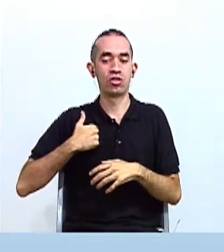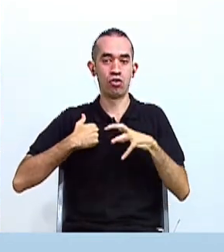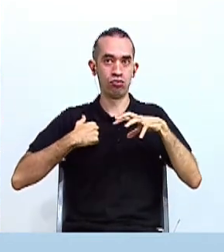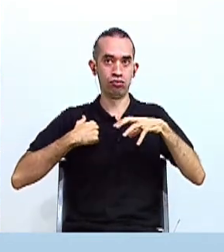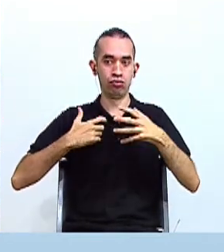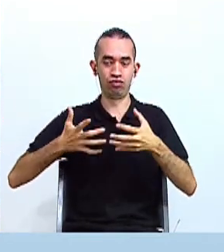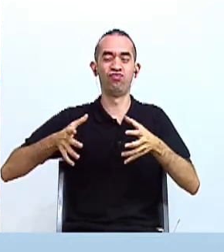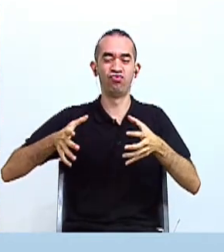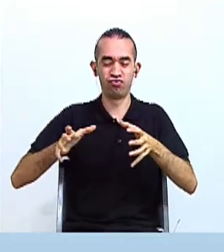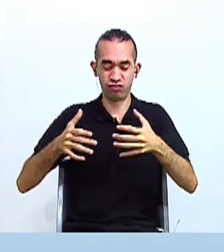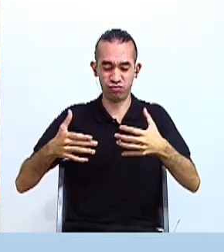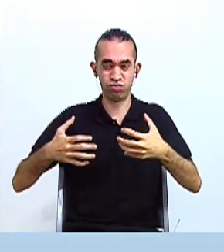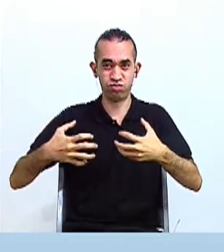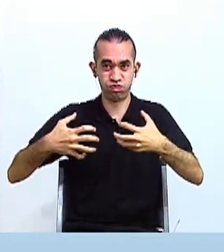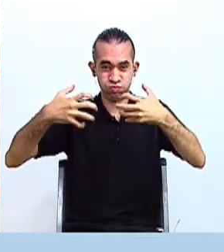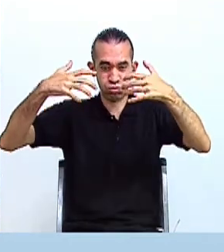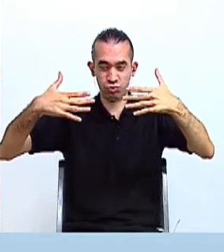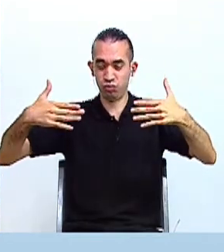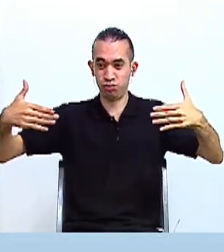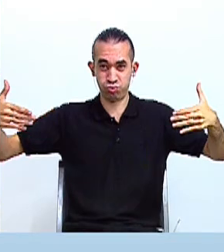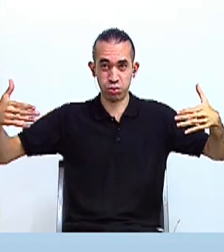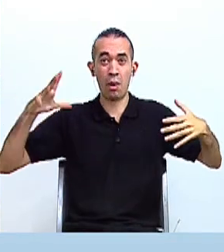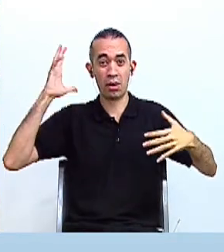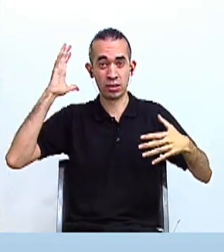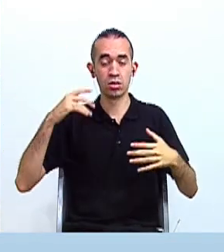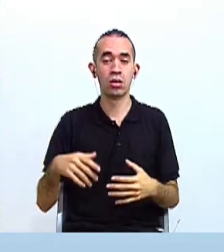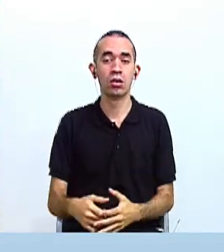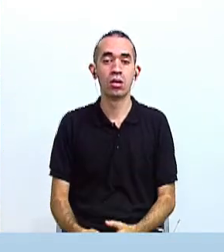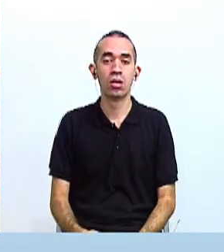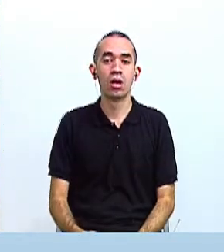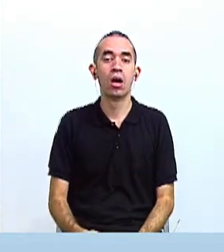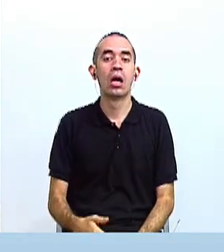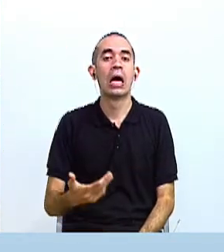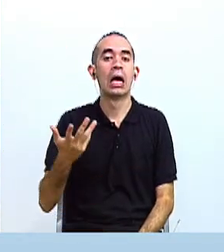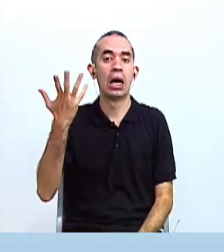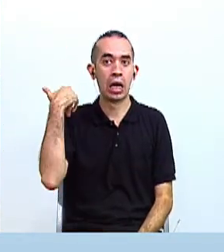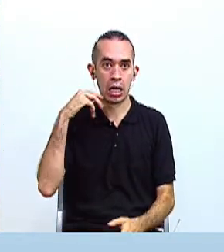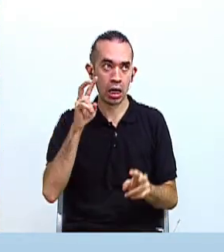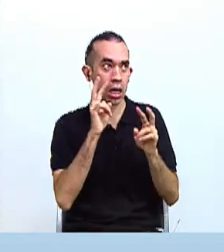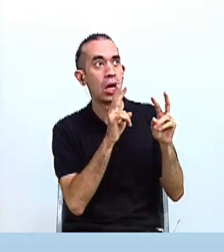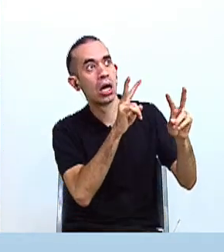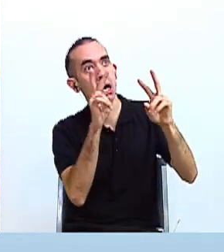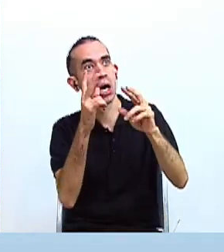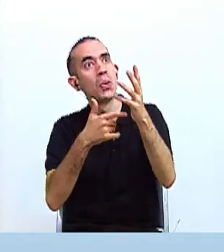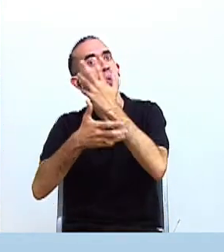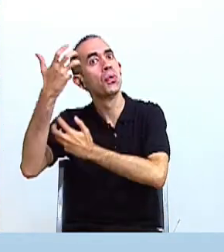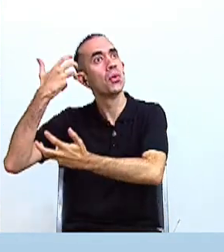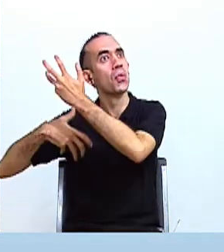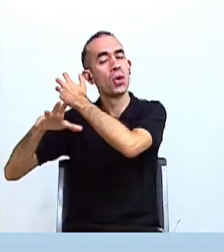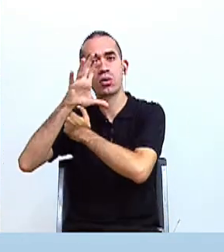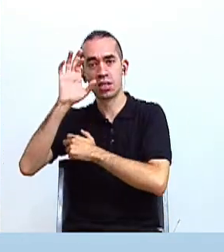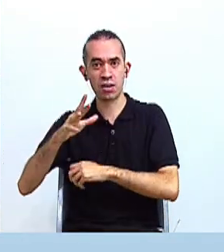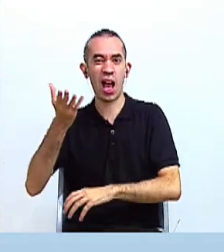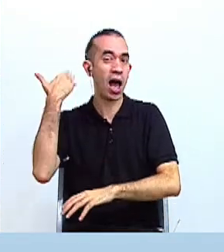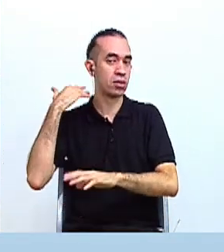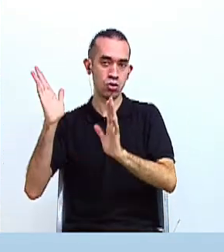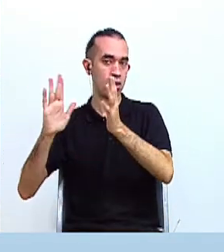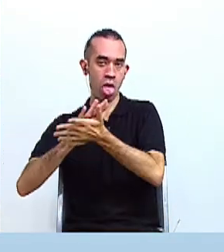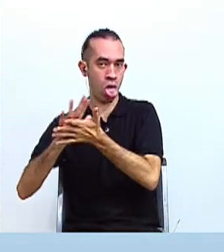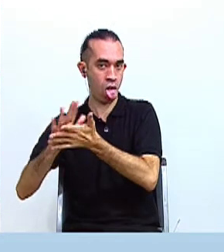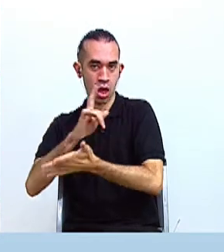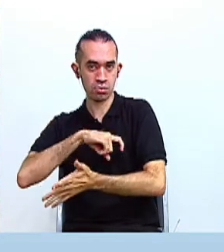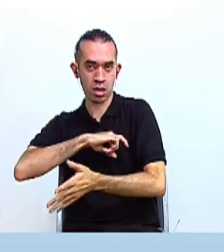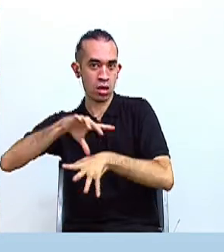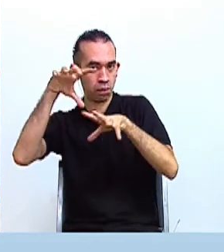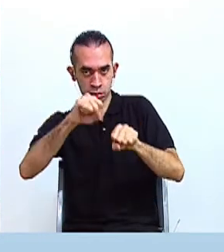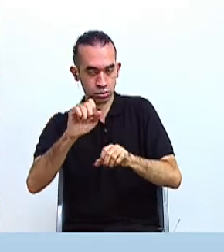recorrido por todo el pasado precolombino de Costa Rica de una manera extraordinaria. Así que, la invitación para que se acerquen